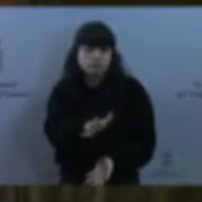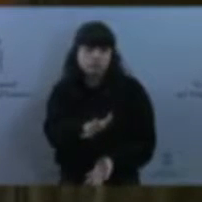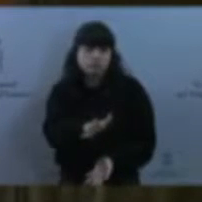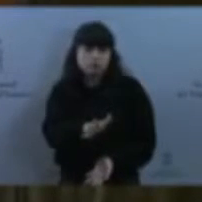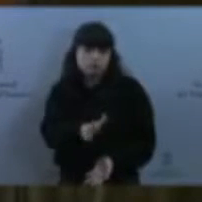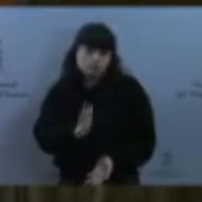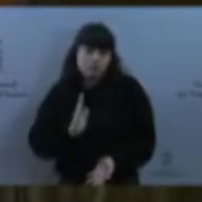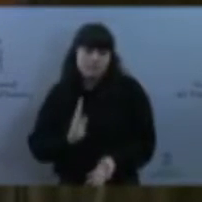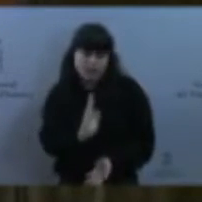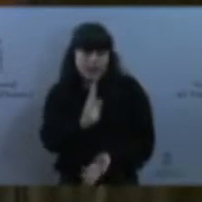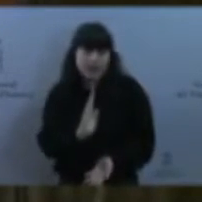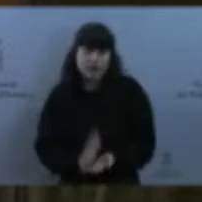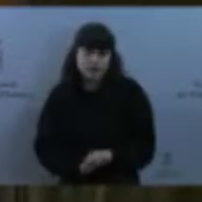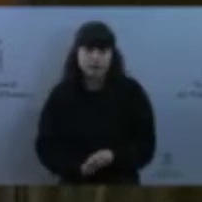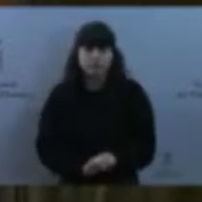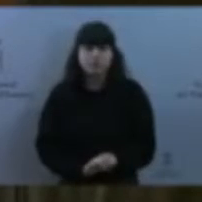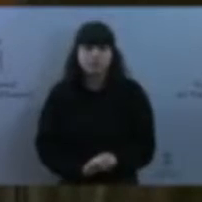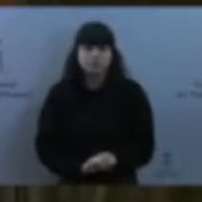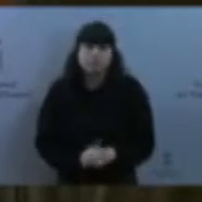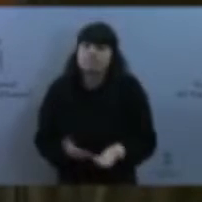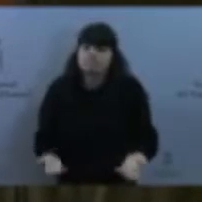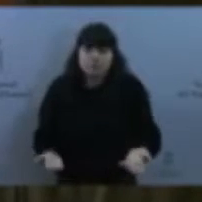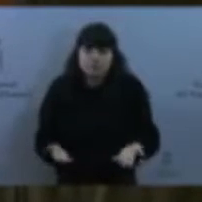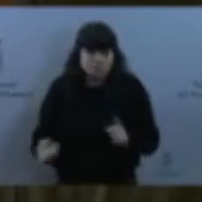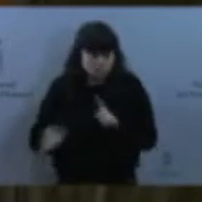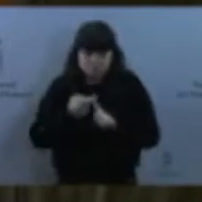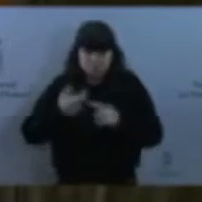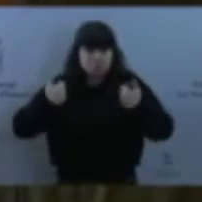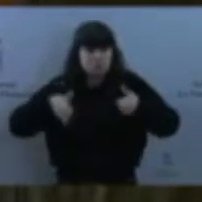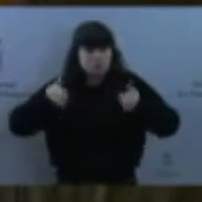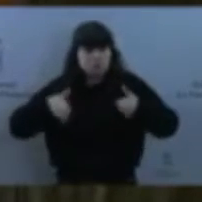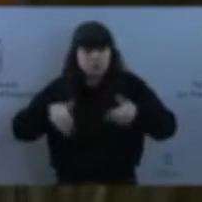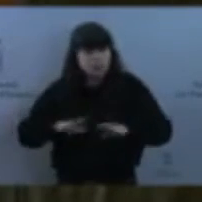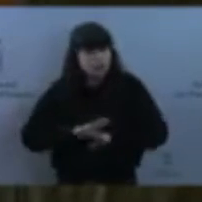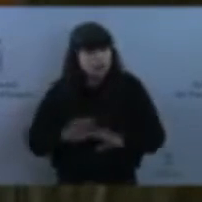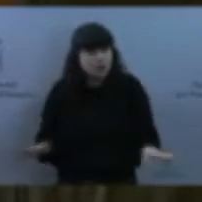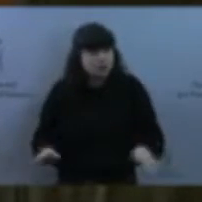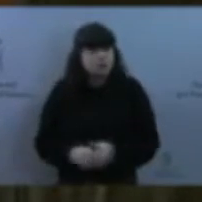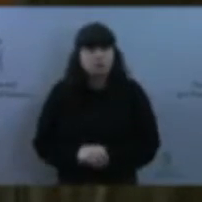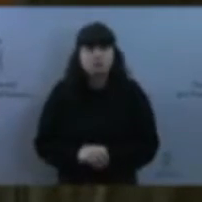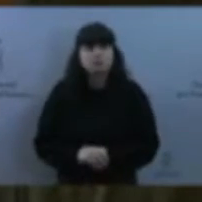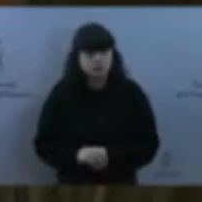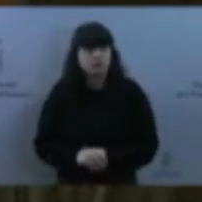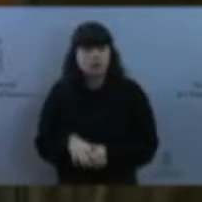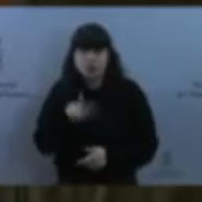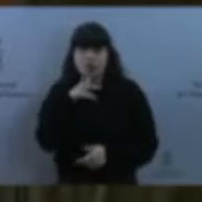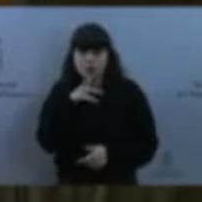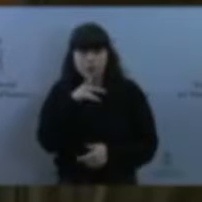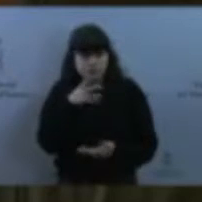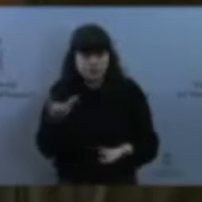Eso está resuelto. Eso lo ha resuelto. Está en vías de solución porque la fiscalía ha